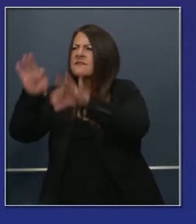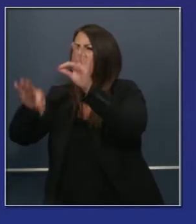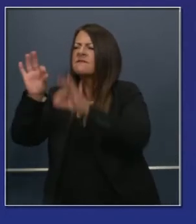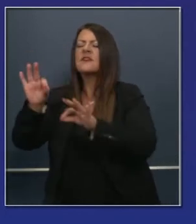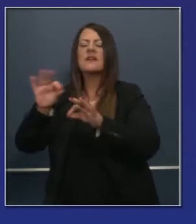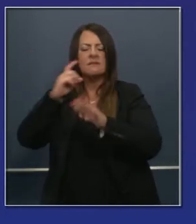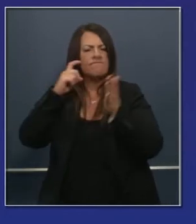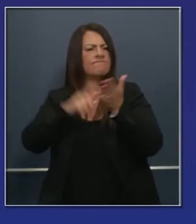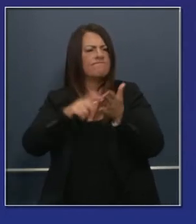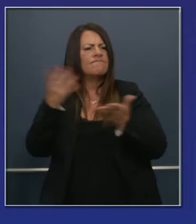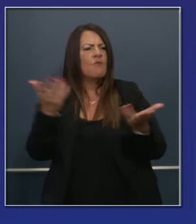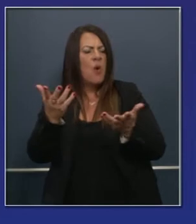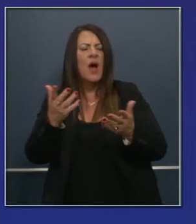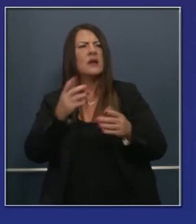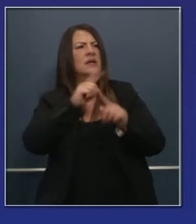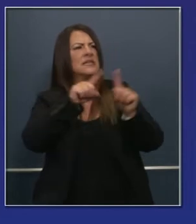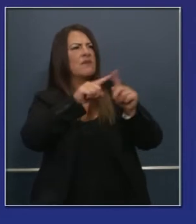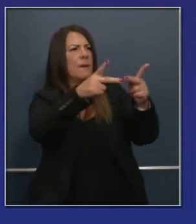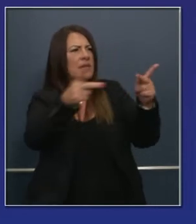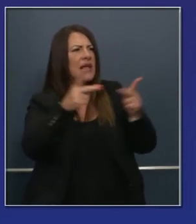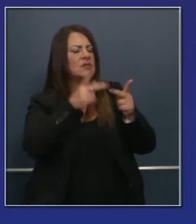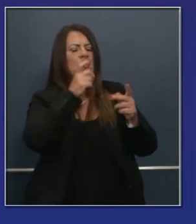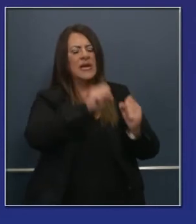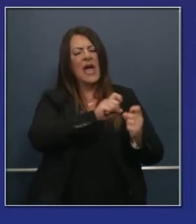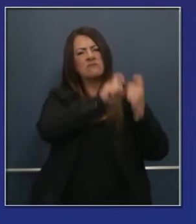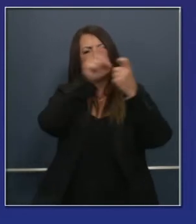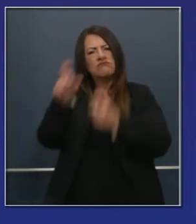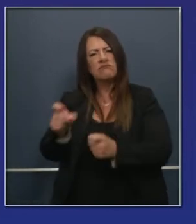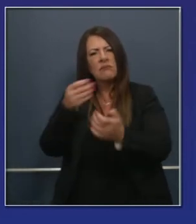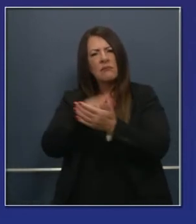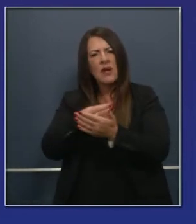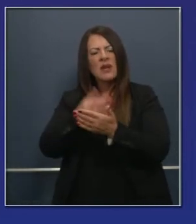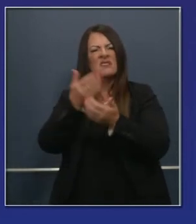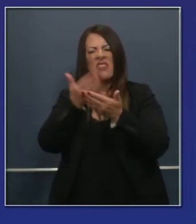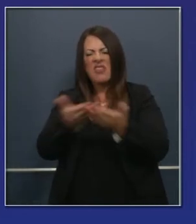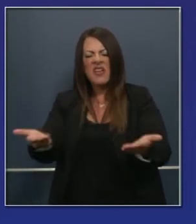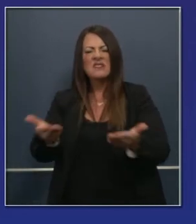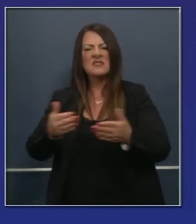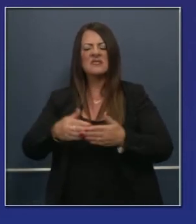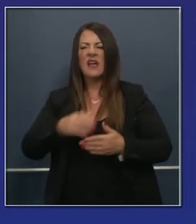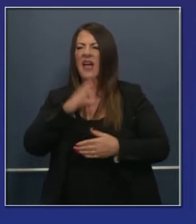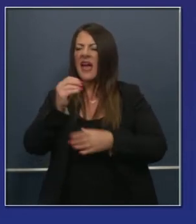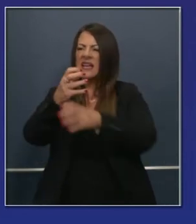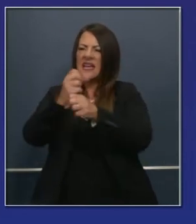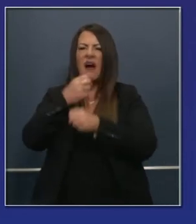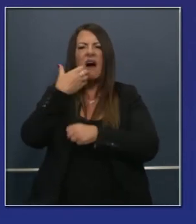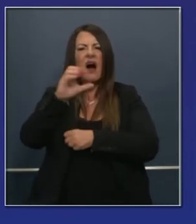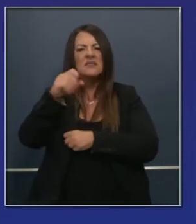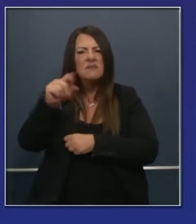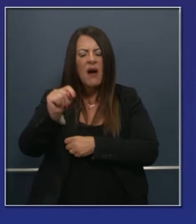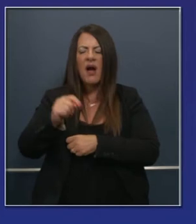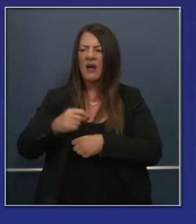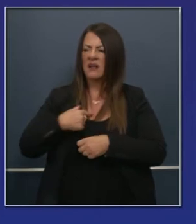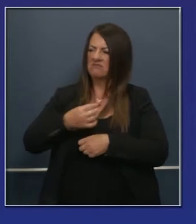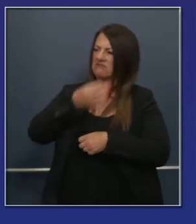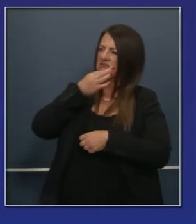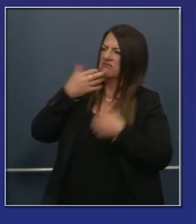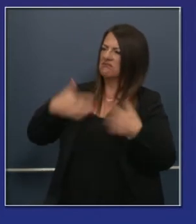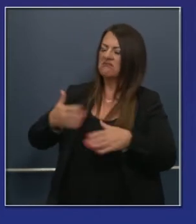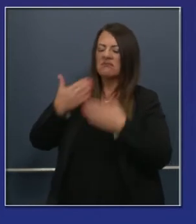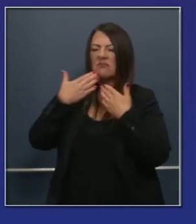capacidad en cuanto a filantropía y en cuanto a más dispositivos y más puntos de conexión Wi-Fi.